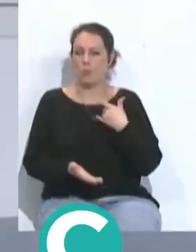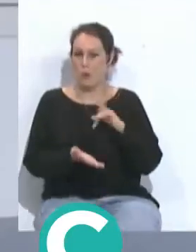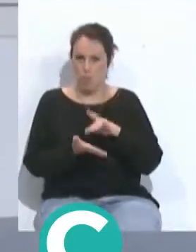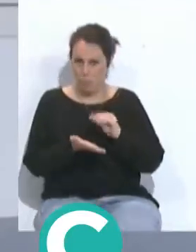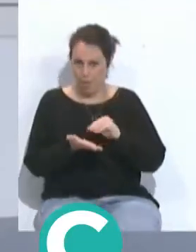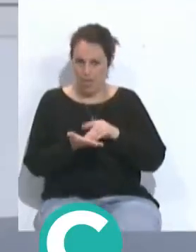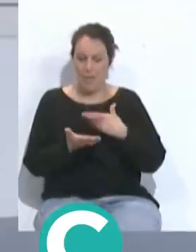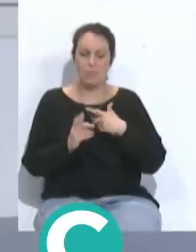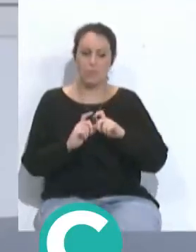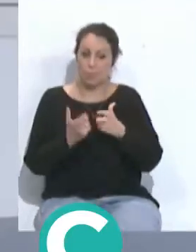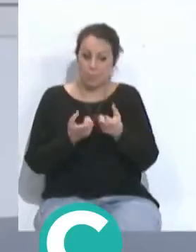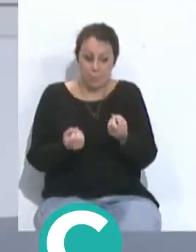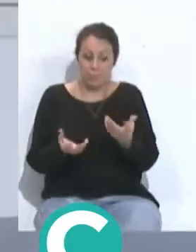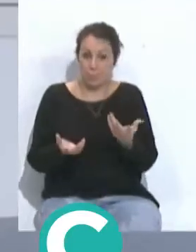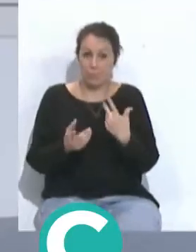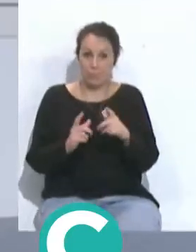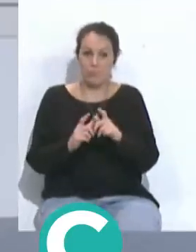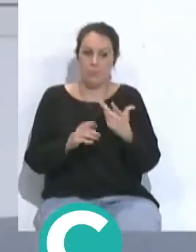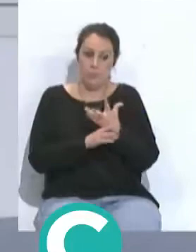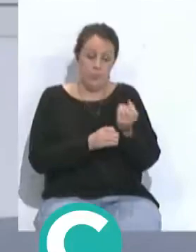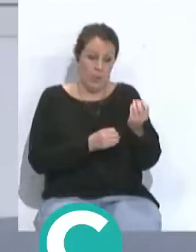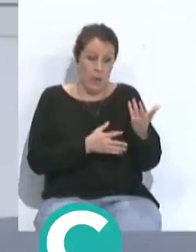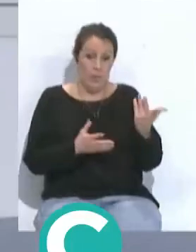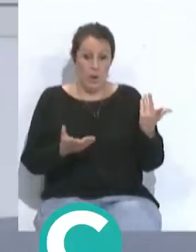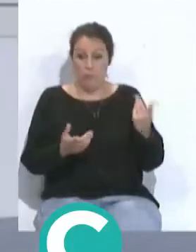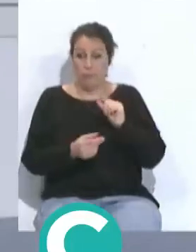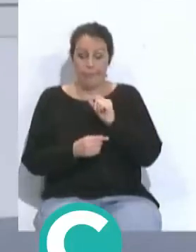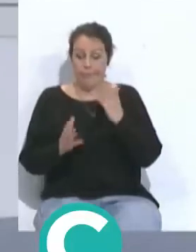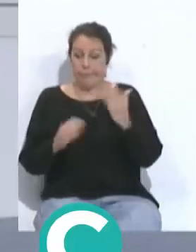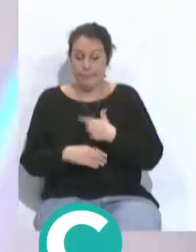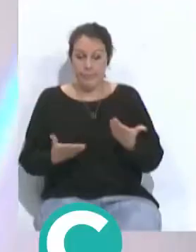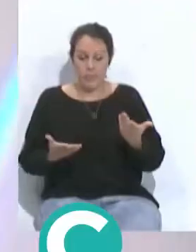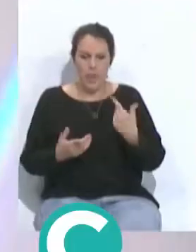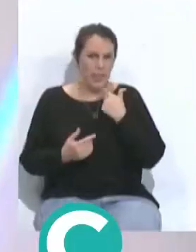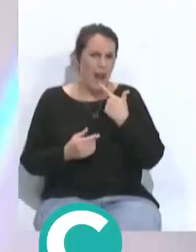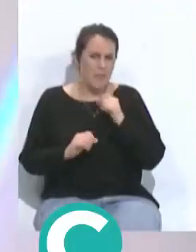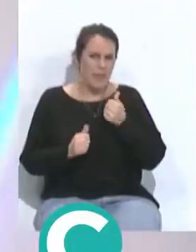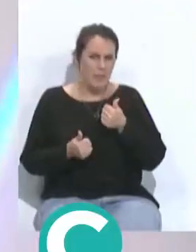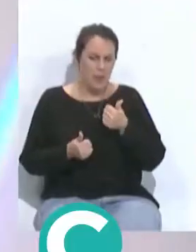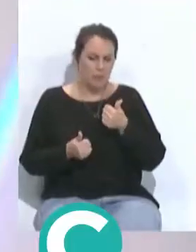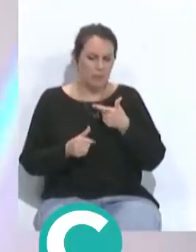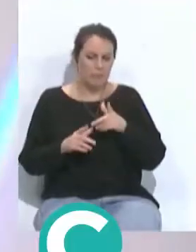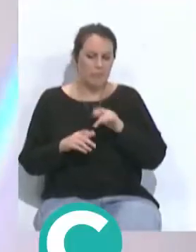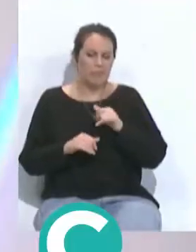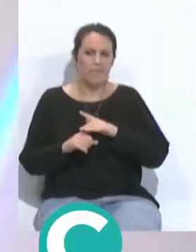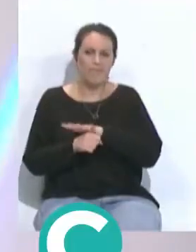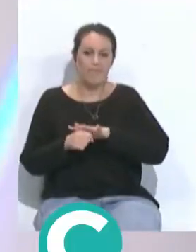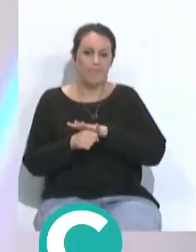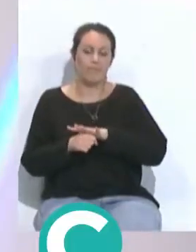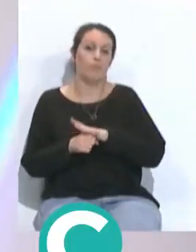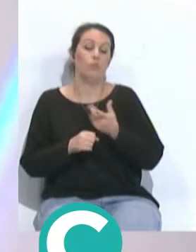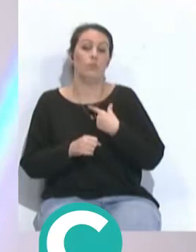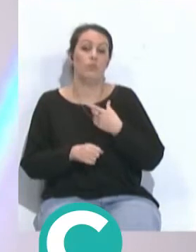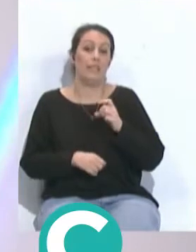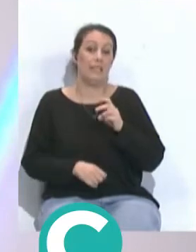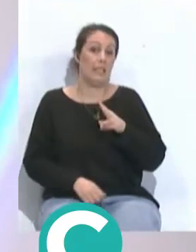veces cuando un equipo está bien y hay jugadores que están bien y no tienen esos minutos Hugo pero te decía al principio que está contando con una base de jugadores de 13-14